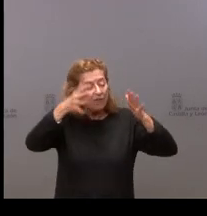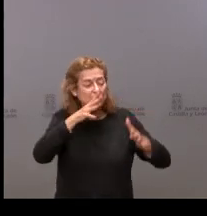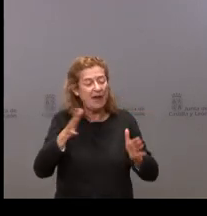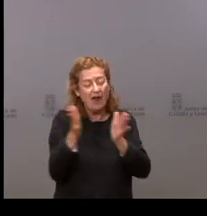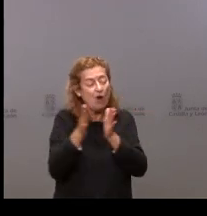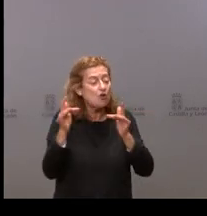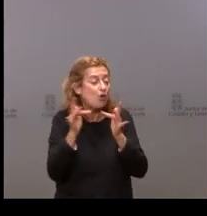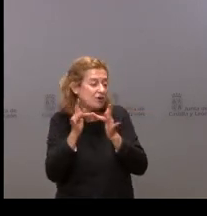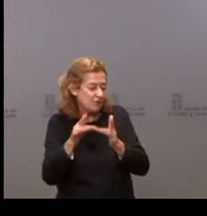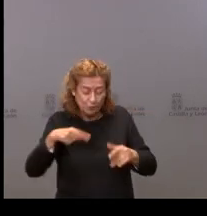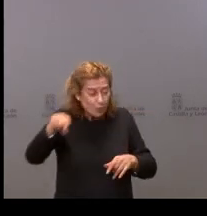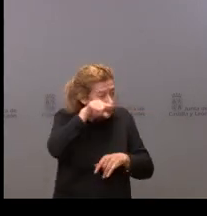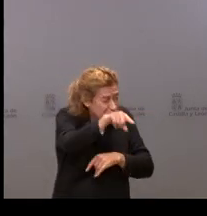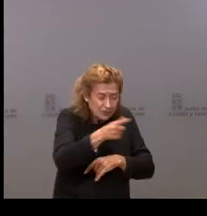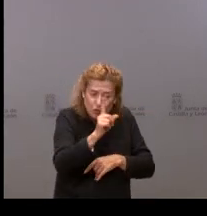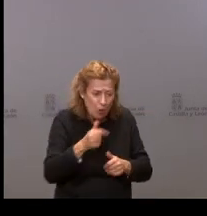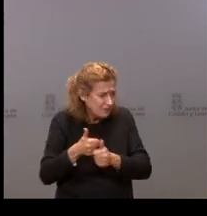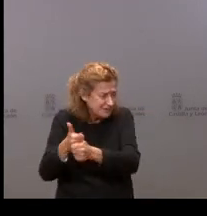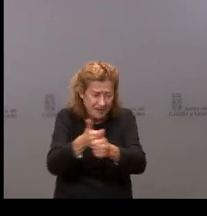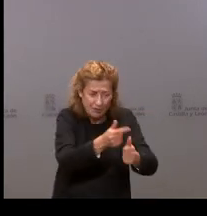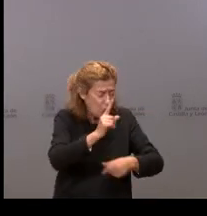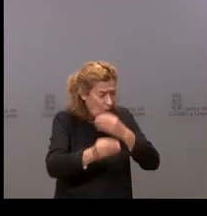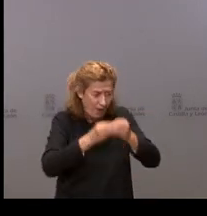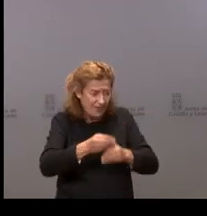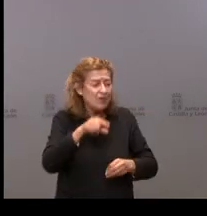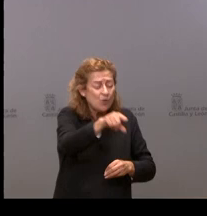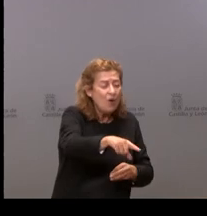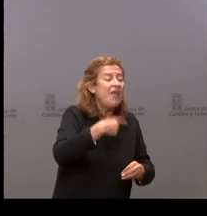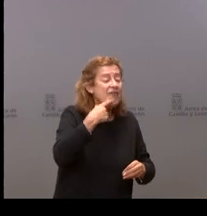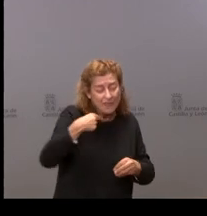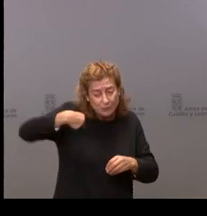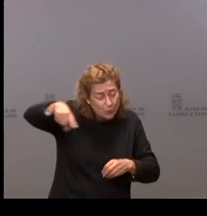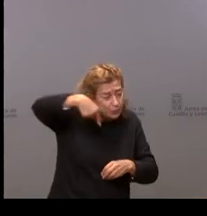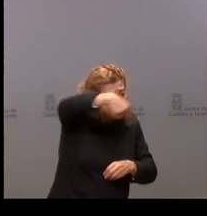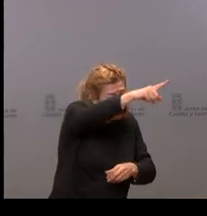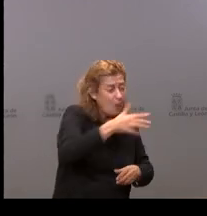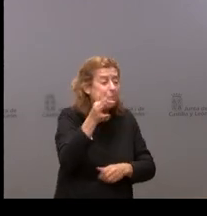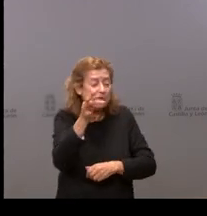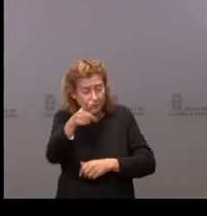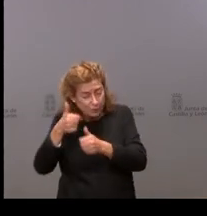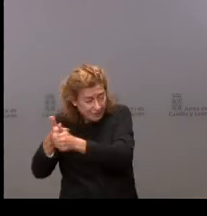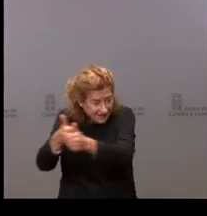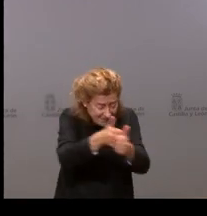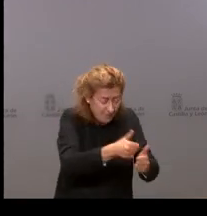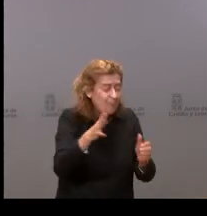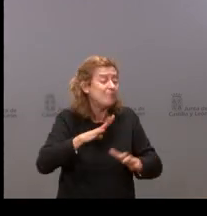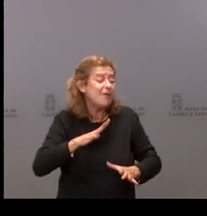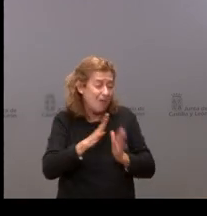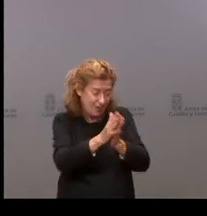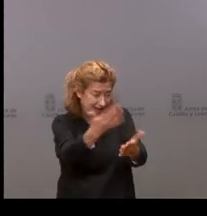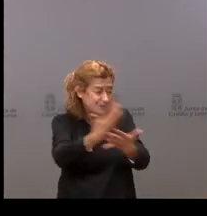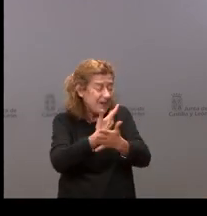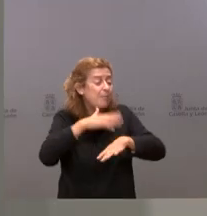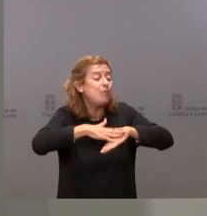no están rastreando. Ustedes están diciendo a los positivos que rastreen. Por favor, me explica por qué, qué problema hay con los rastreadores.